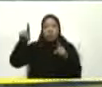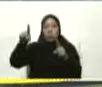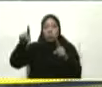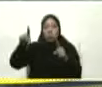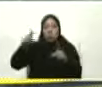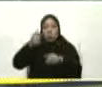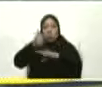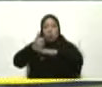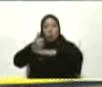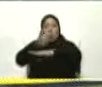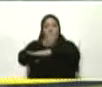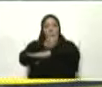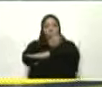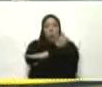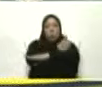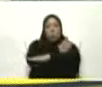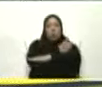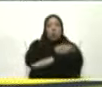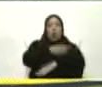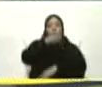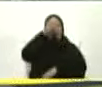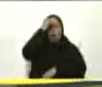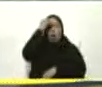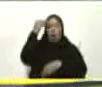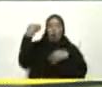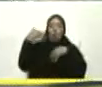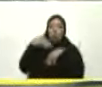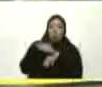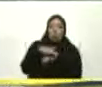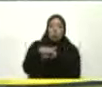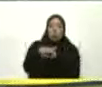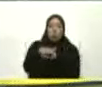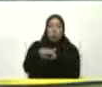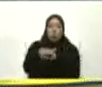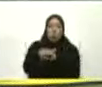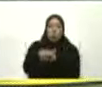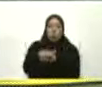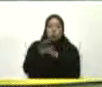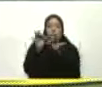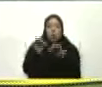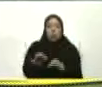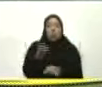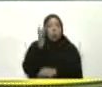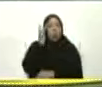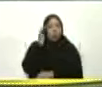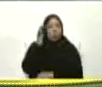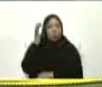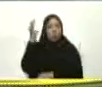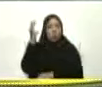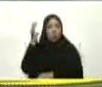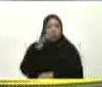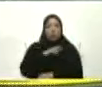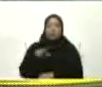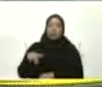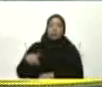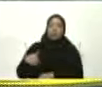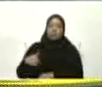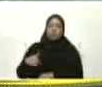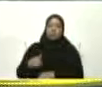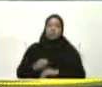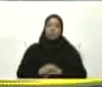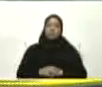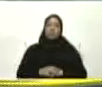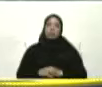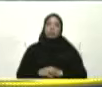Autoridades Que han Hecho una realidad Un sueño Nosotros hemos sido